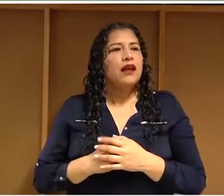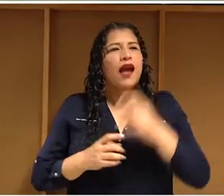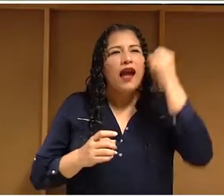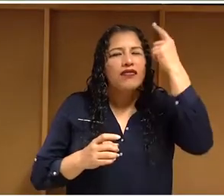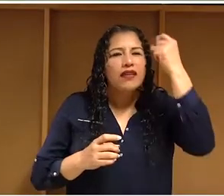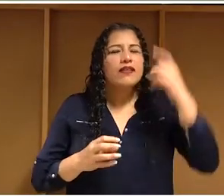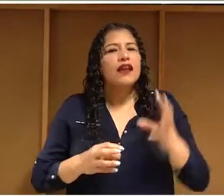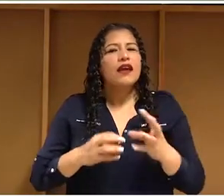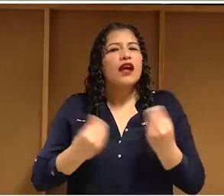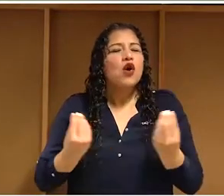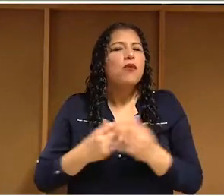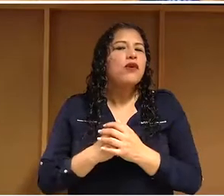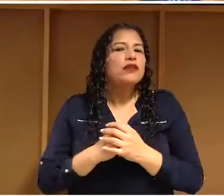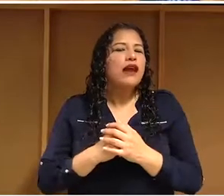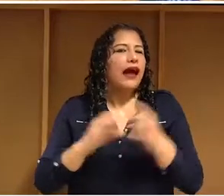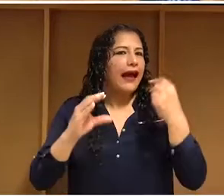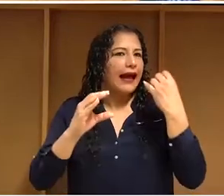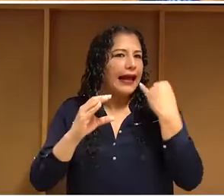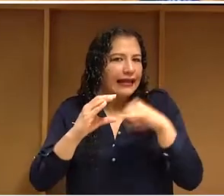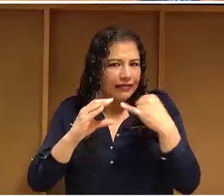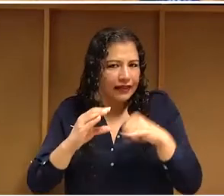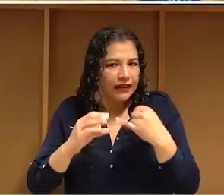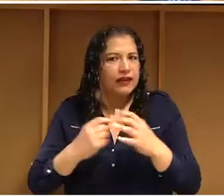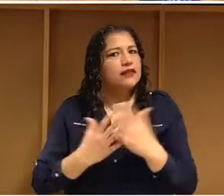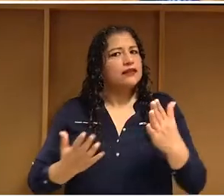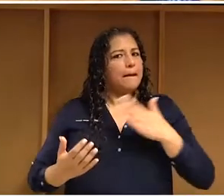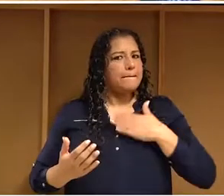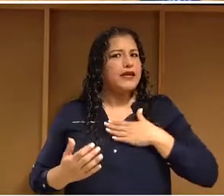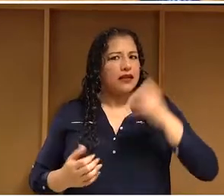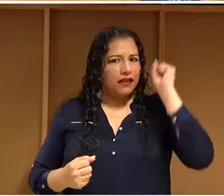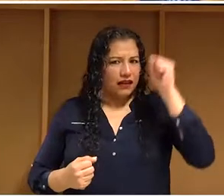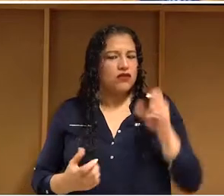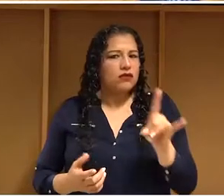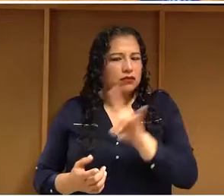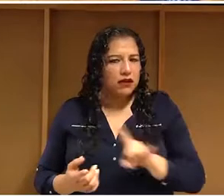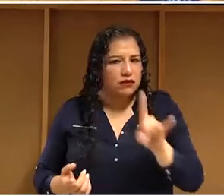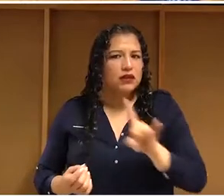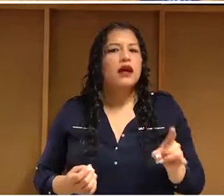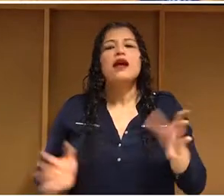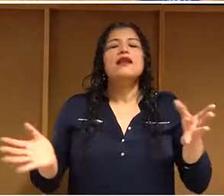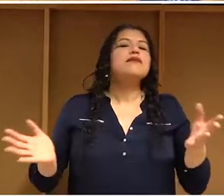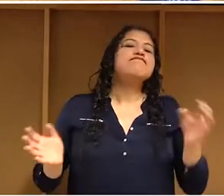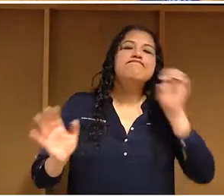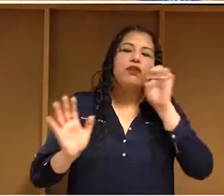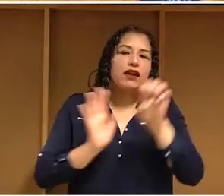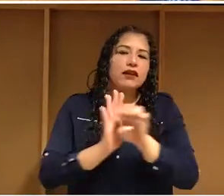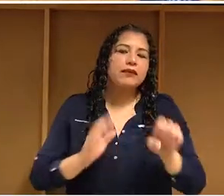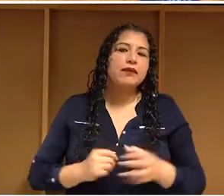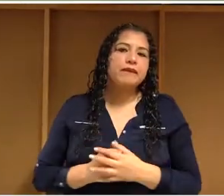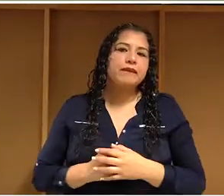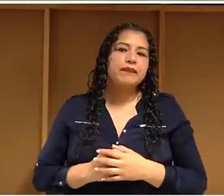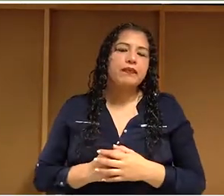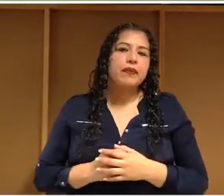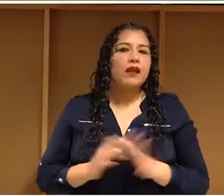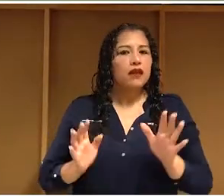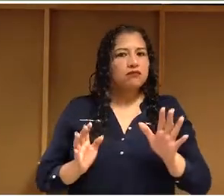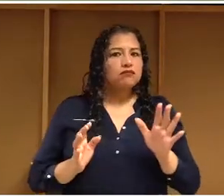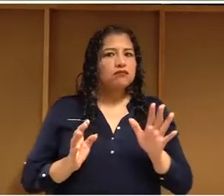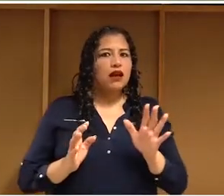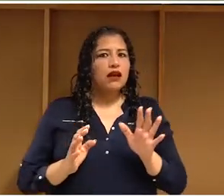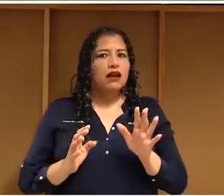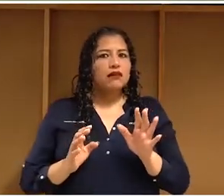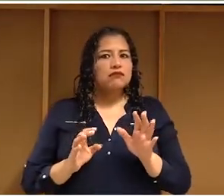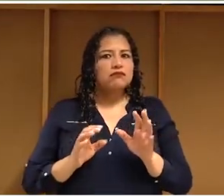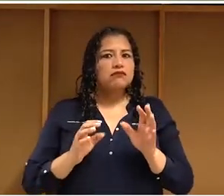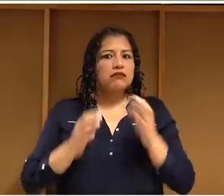un espacio de ejercicio de derechos es poderosísimo en términos de que, por ejemplo, tu derecho a la privacidad, que